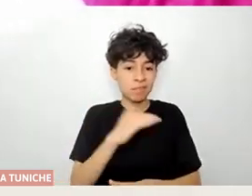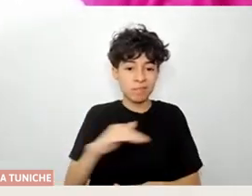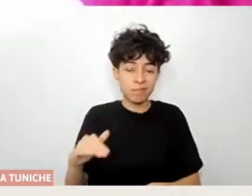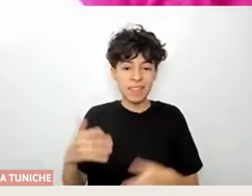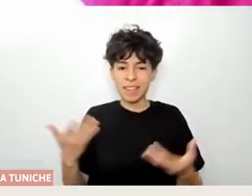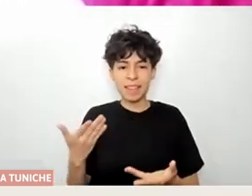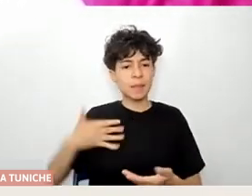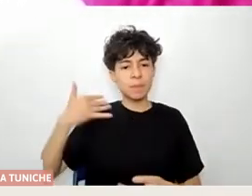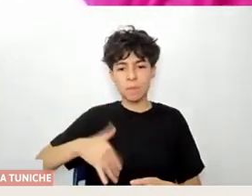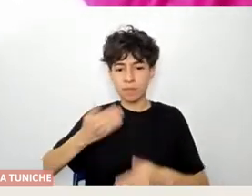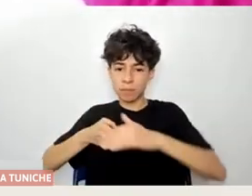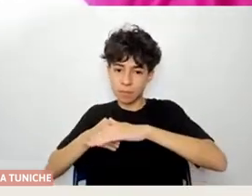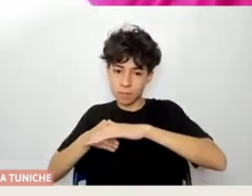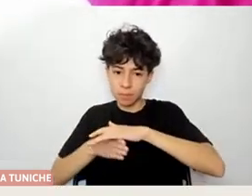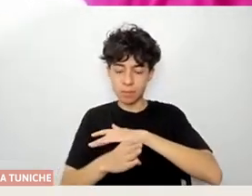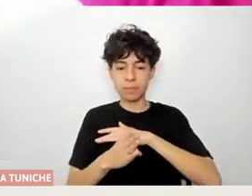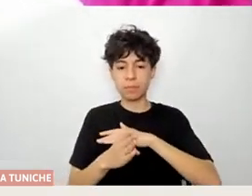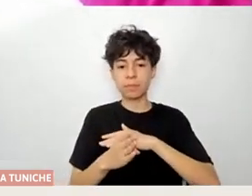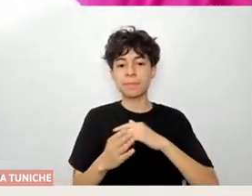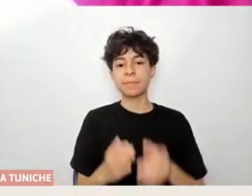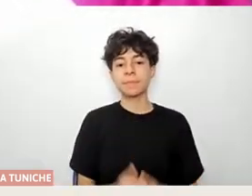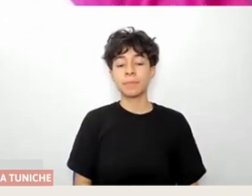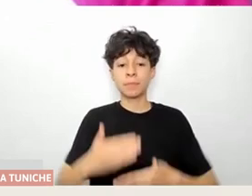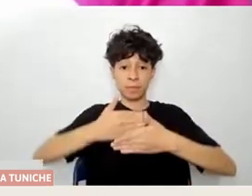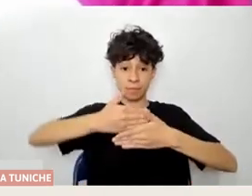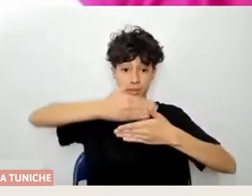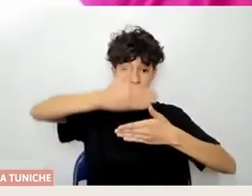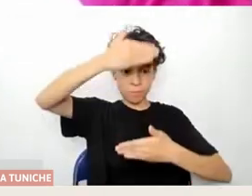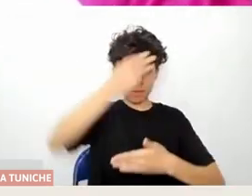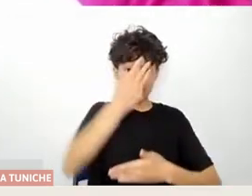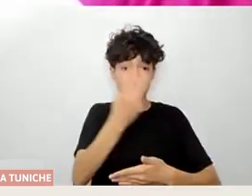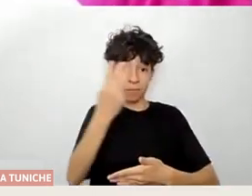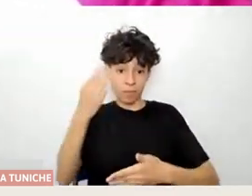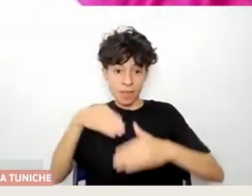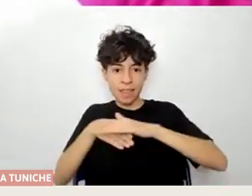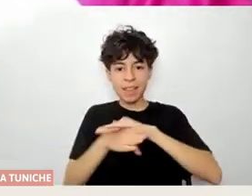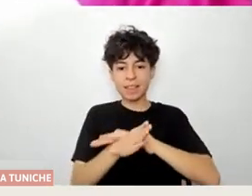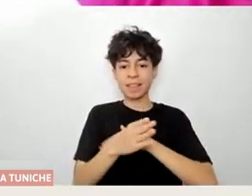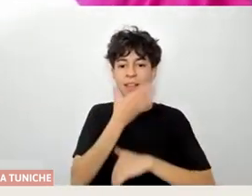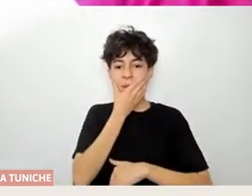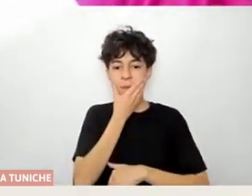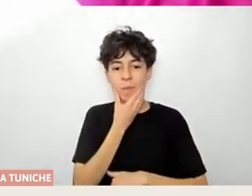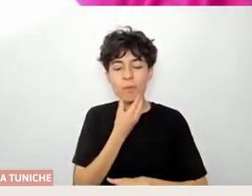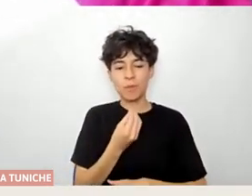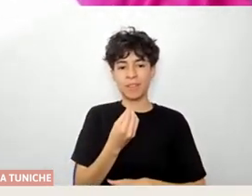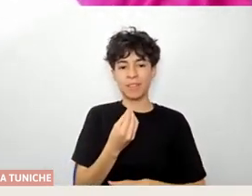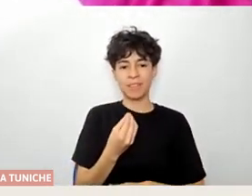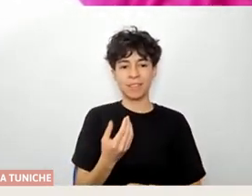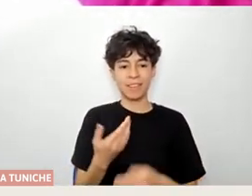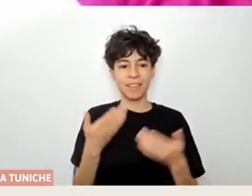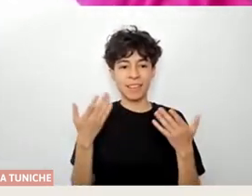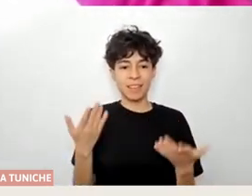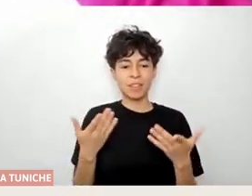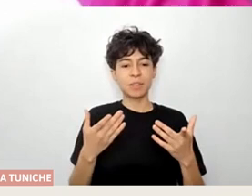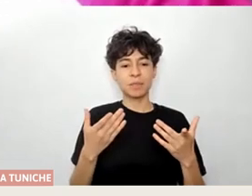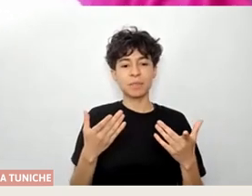su accesibilidad, la accesibilidad de la página, su estética, tan amable y la posibilidad sea para múltiples